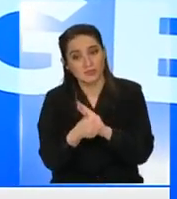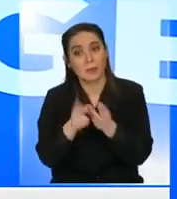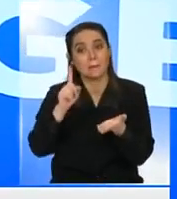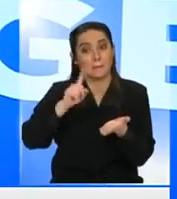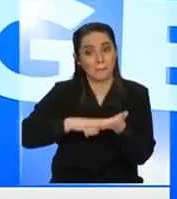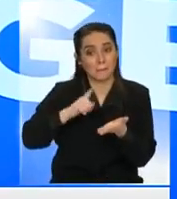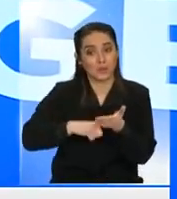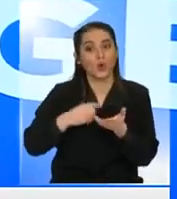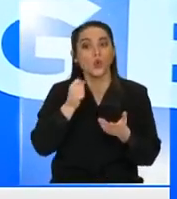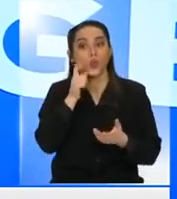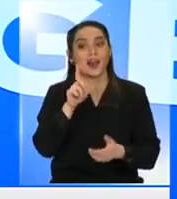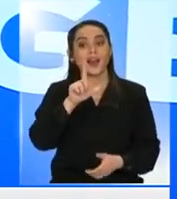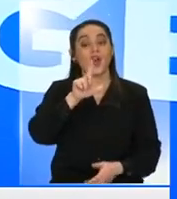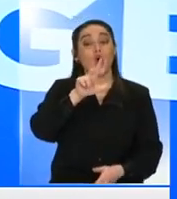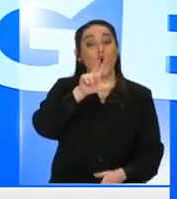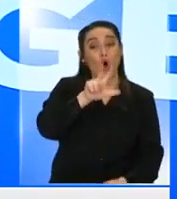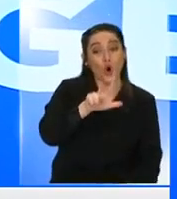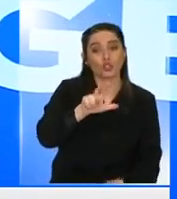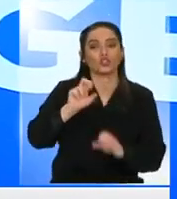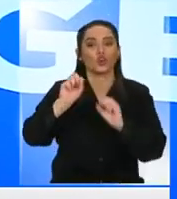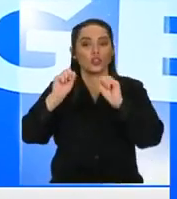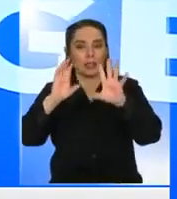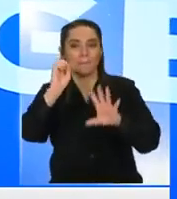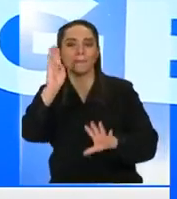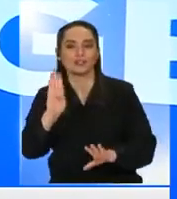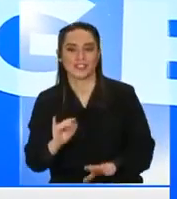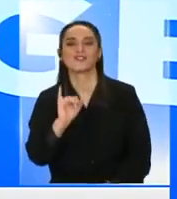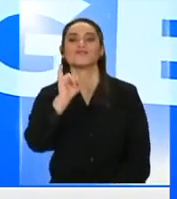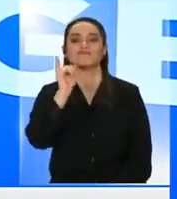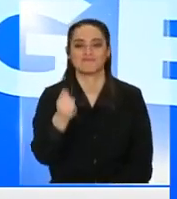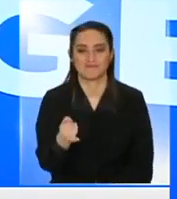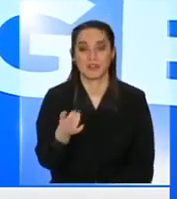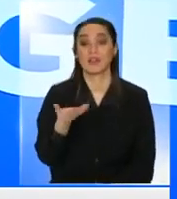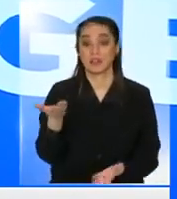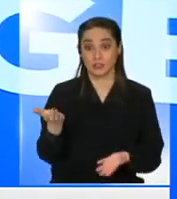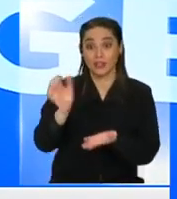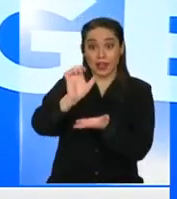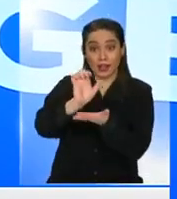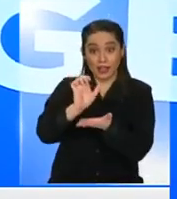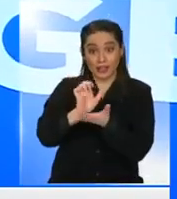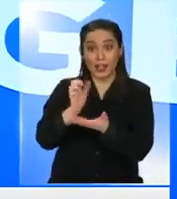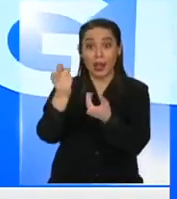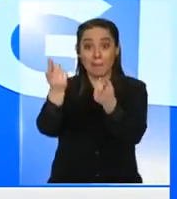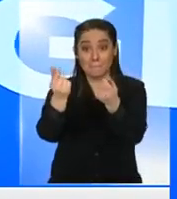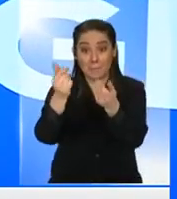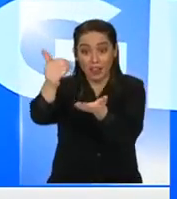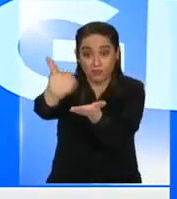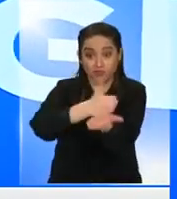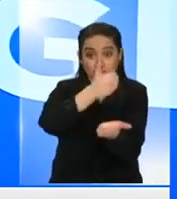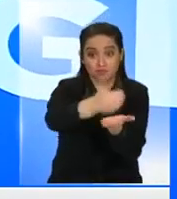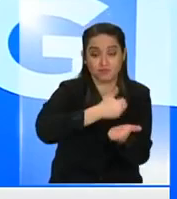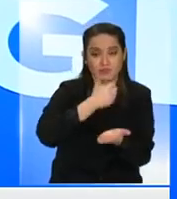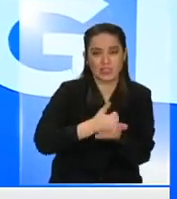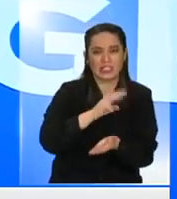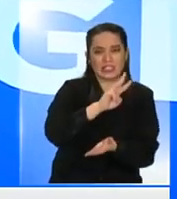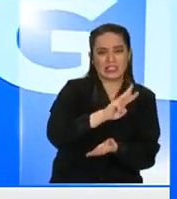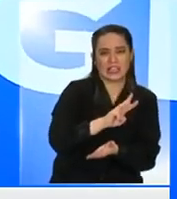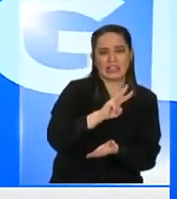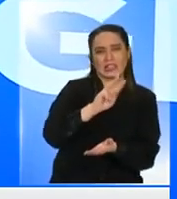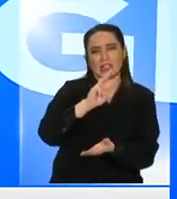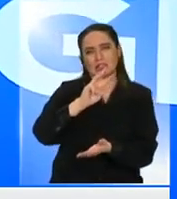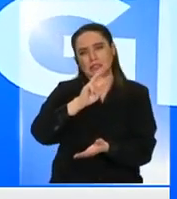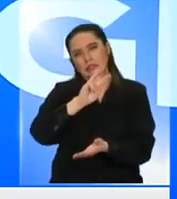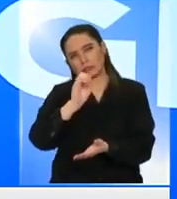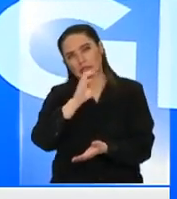10% con los pilares que están contenidos en el programa de tal manera que el estado sea capaz de recaudar cerca de entre 30 y 34 mil